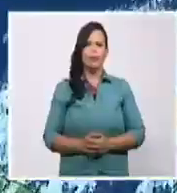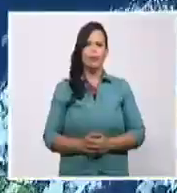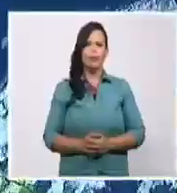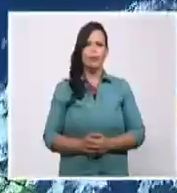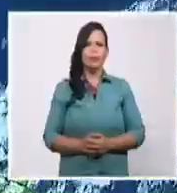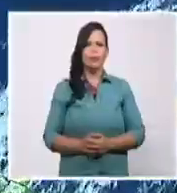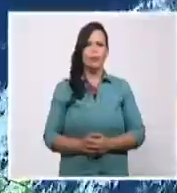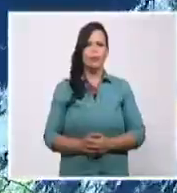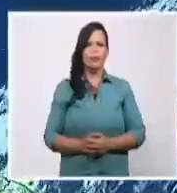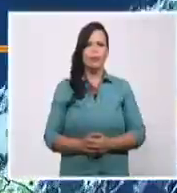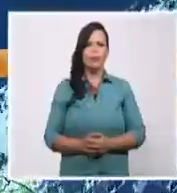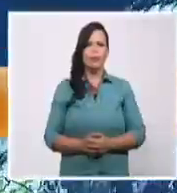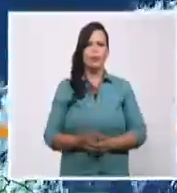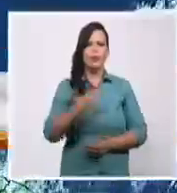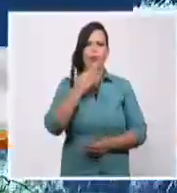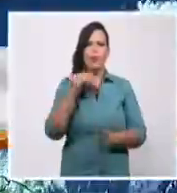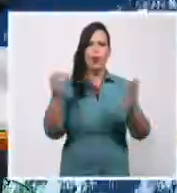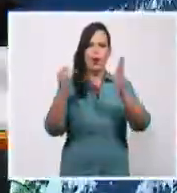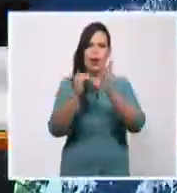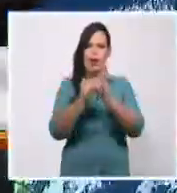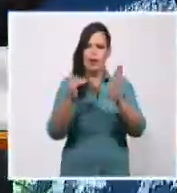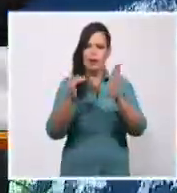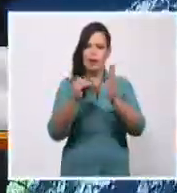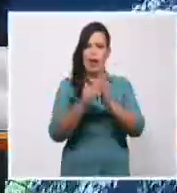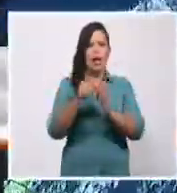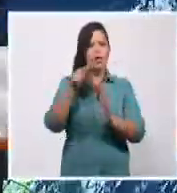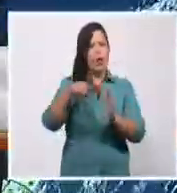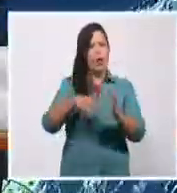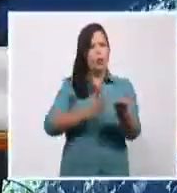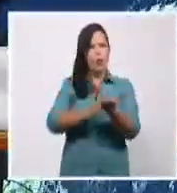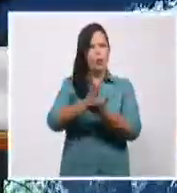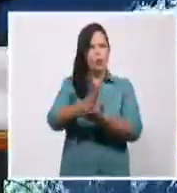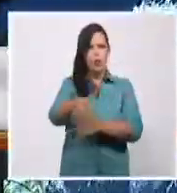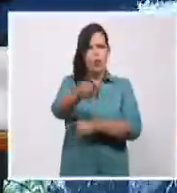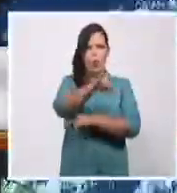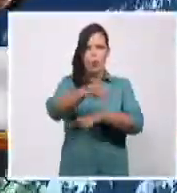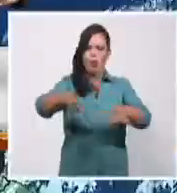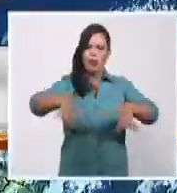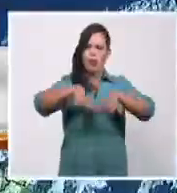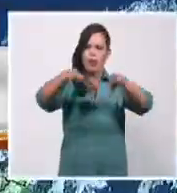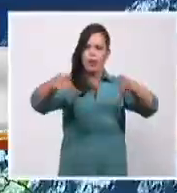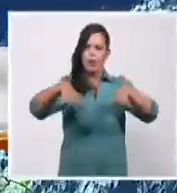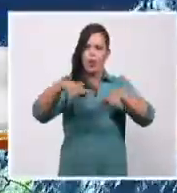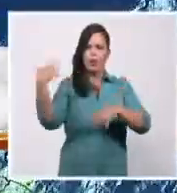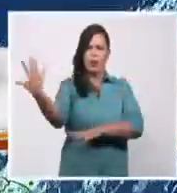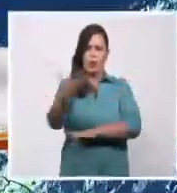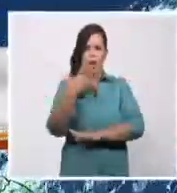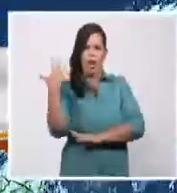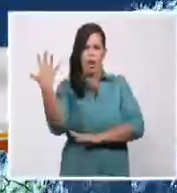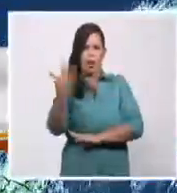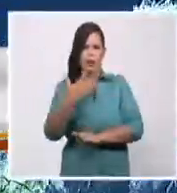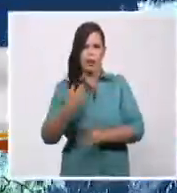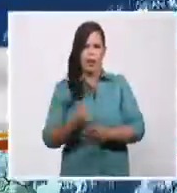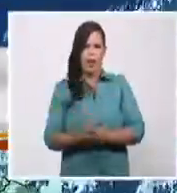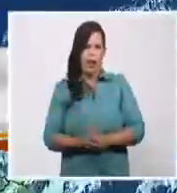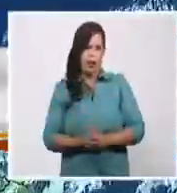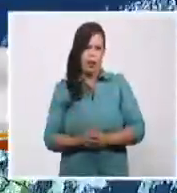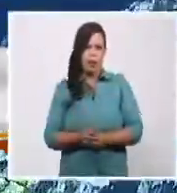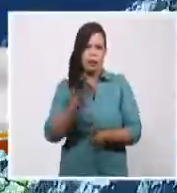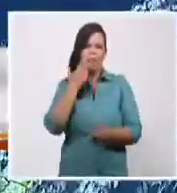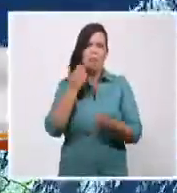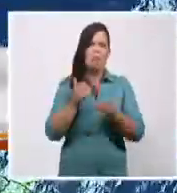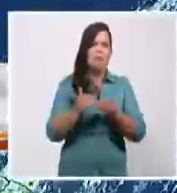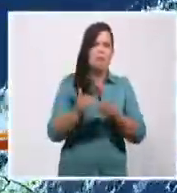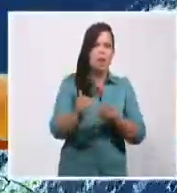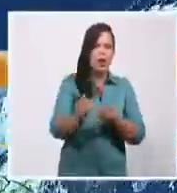Hola, ¿qué tal? Muy buenas tardes. Varían muy poco las condiciones meteorológicas sobre el territorio nacional. Las próximas horas no habrá mucho cambio. Baja